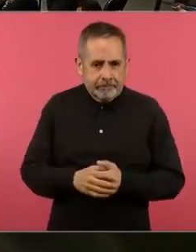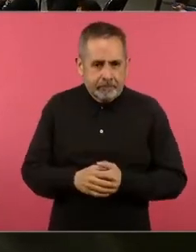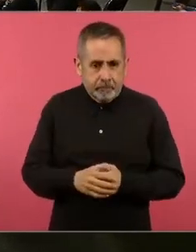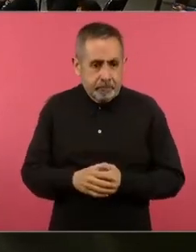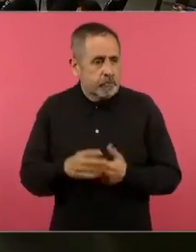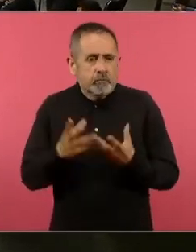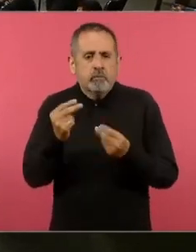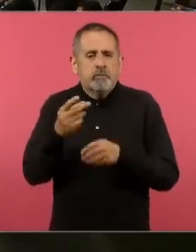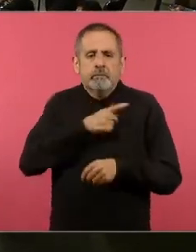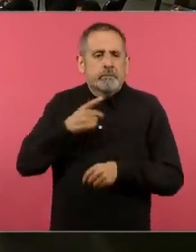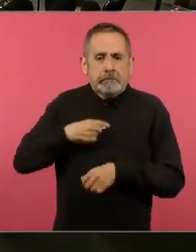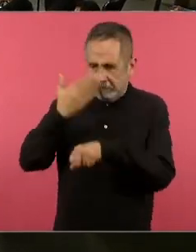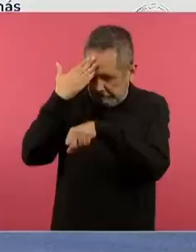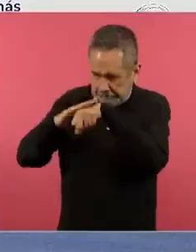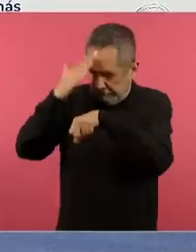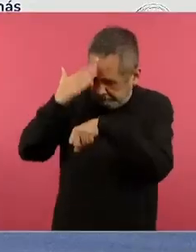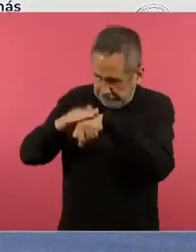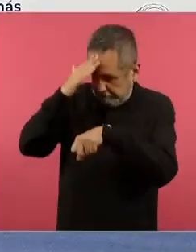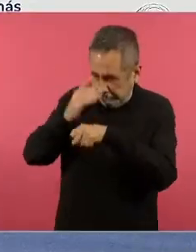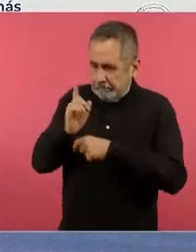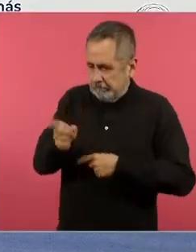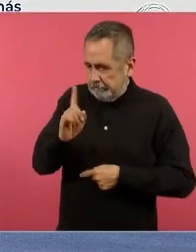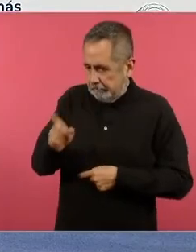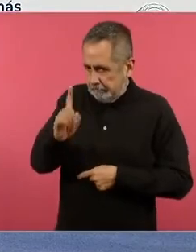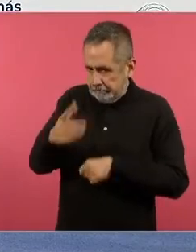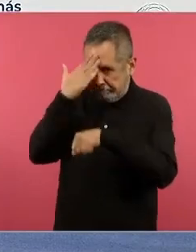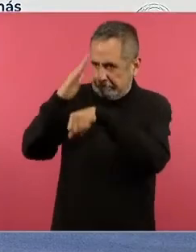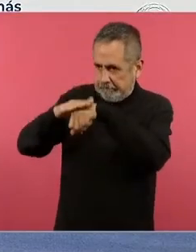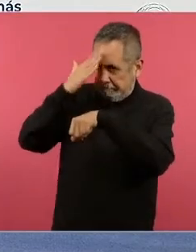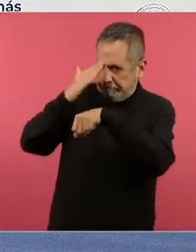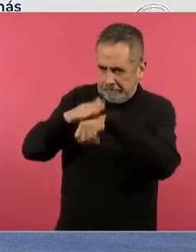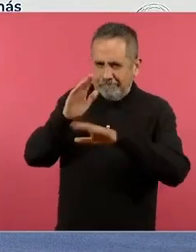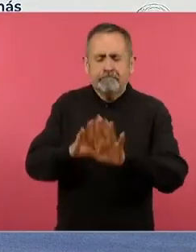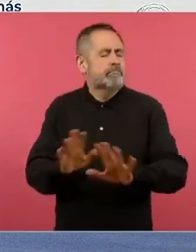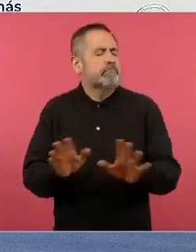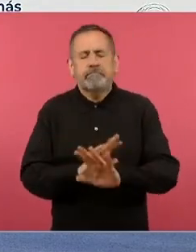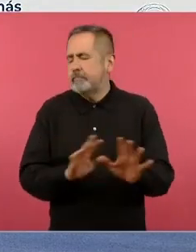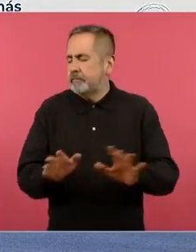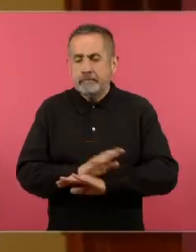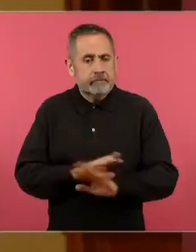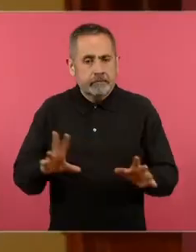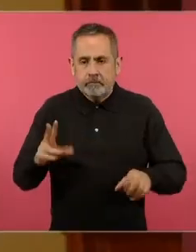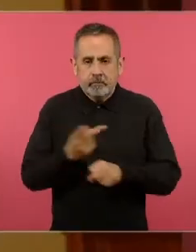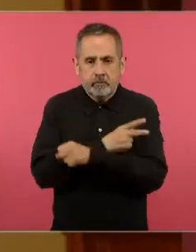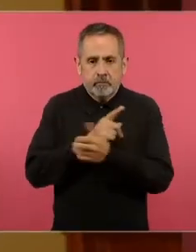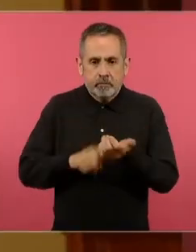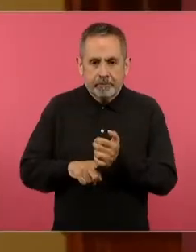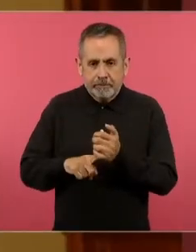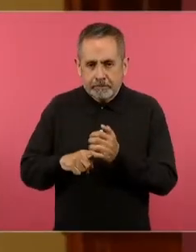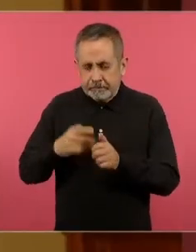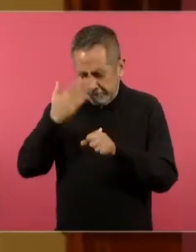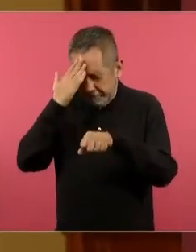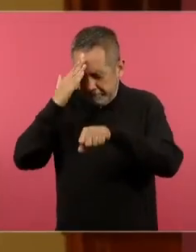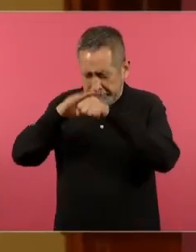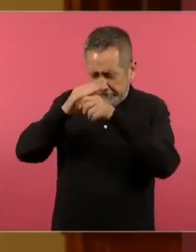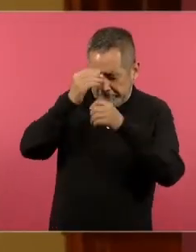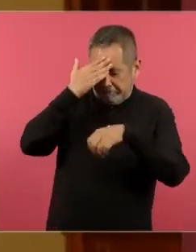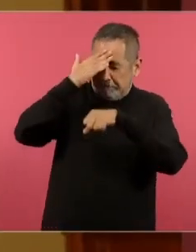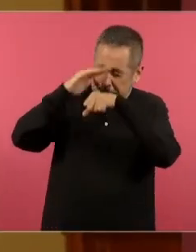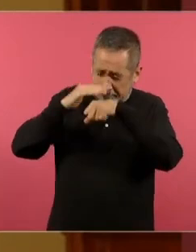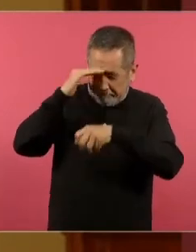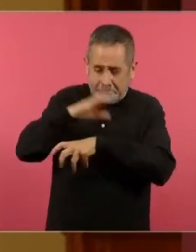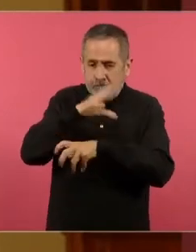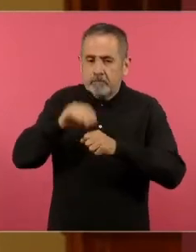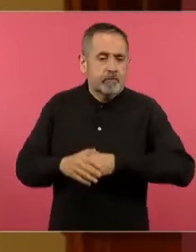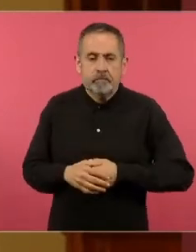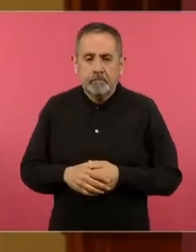de memoria ese es un poco el problema que tenemos en el país no se trata de cantidad de memoria no se trata de